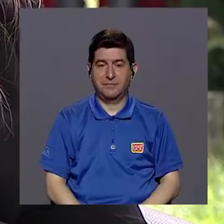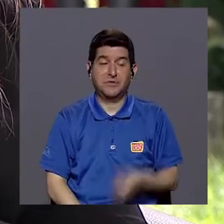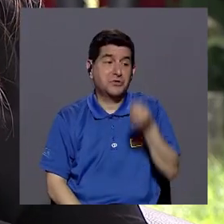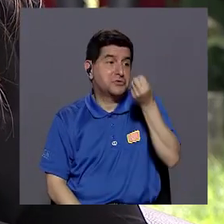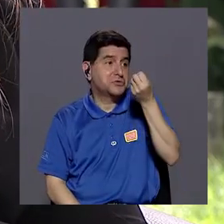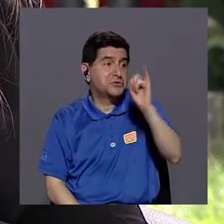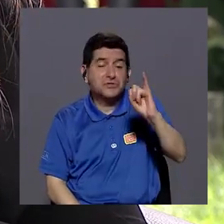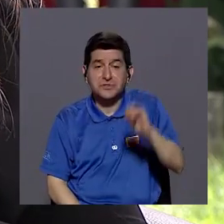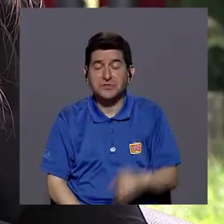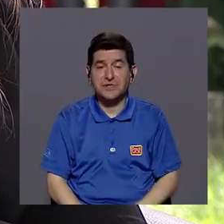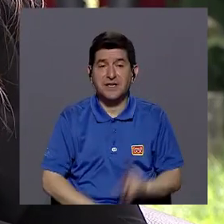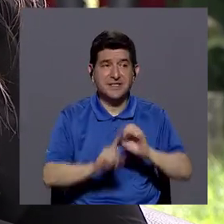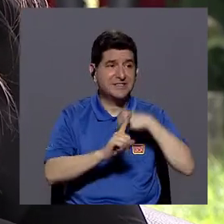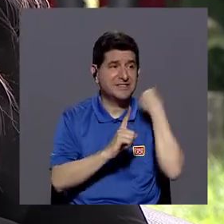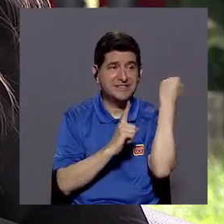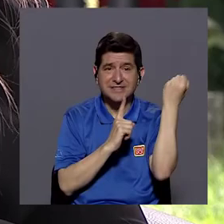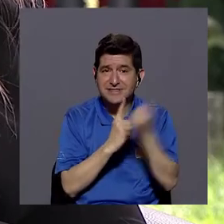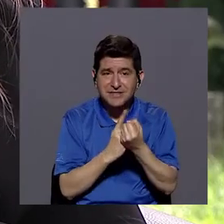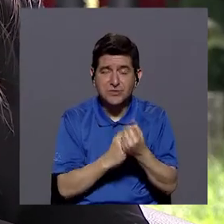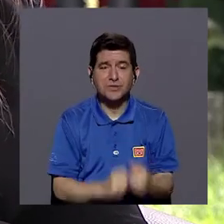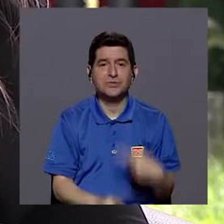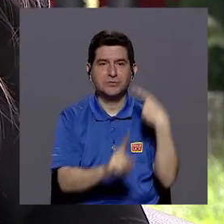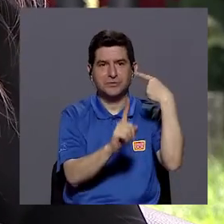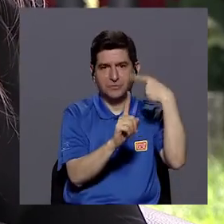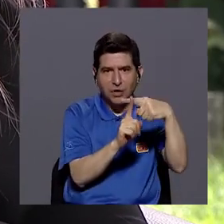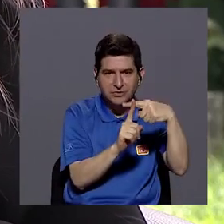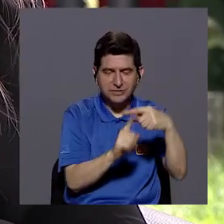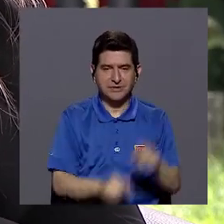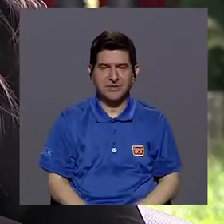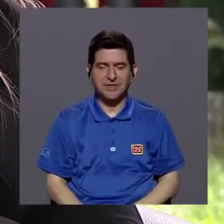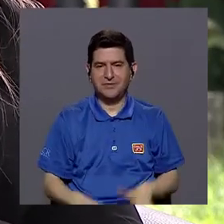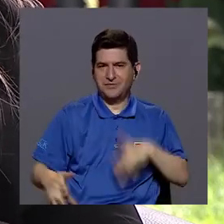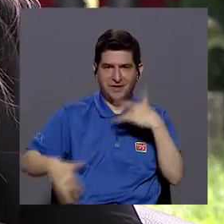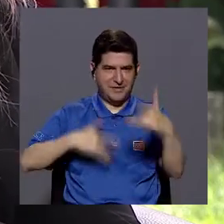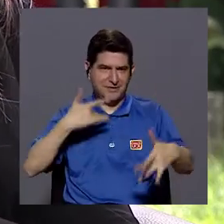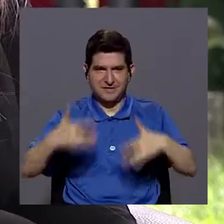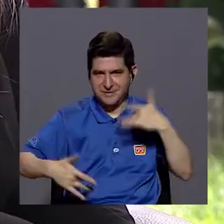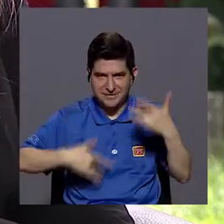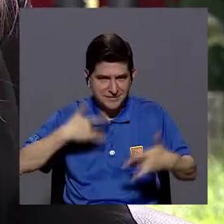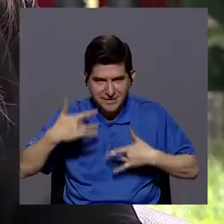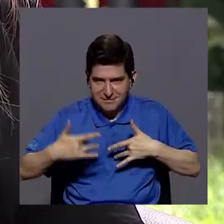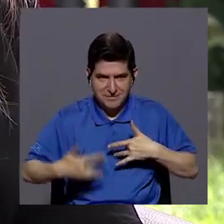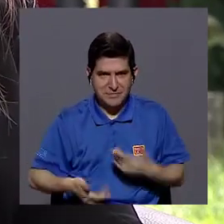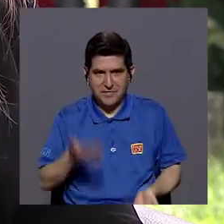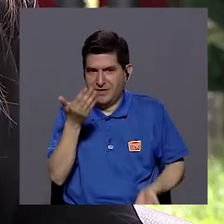si está en una situación positiva que le causa sentimientos